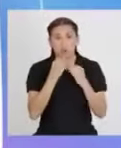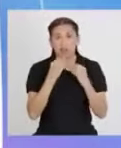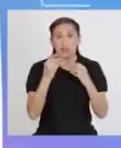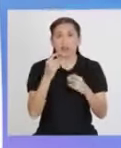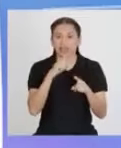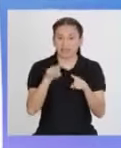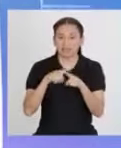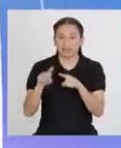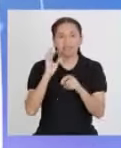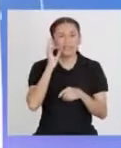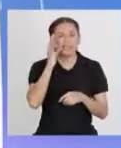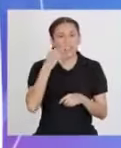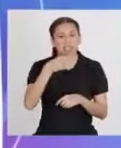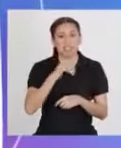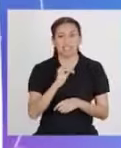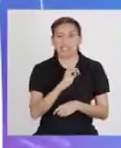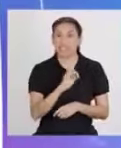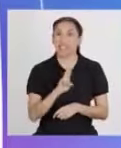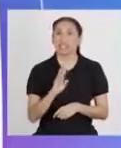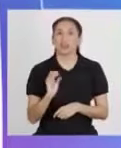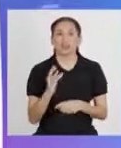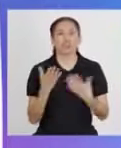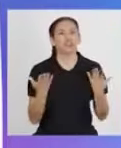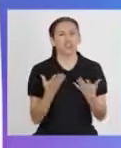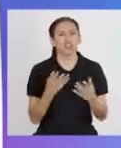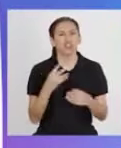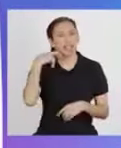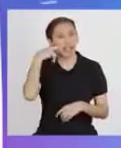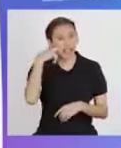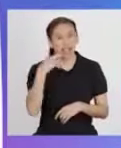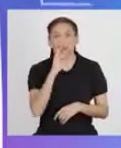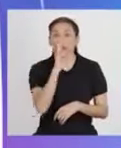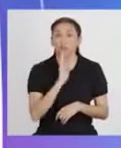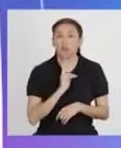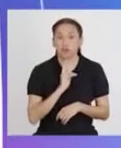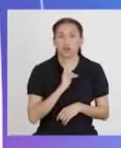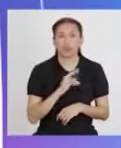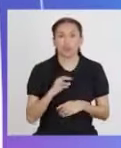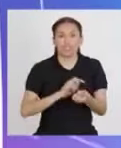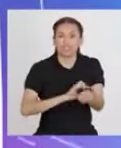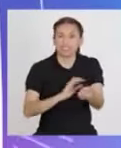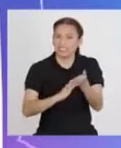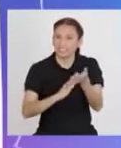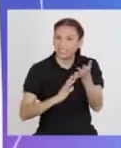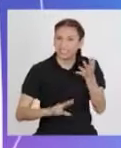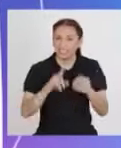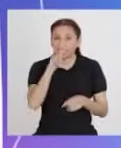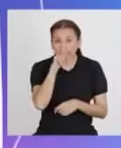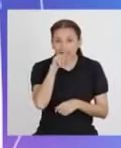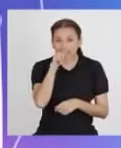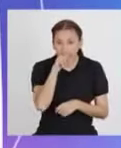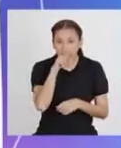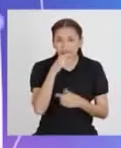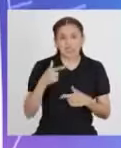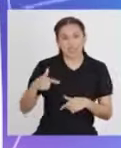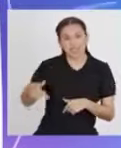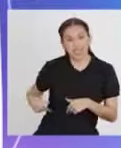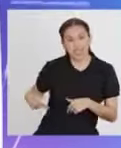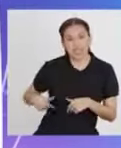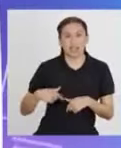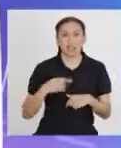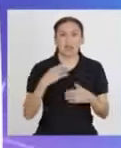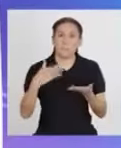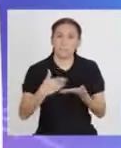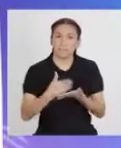ricos en hierro. Estos se pueden encontrar en las carnes rojas, la sangrecita, las vísceras como el